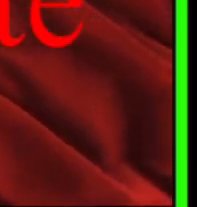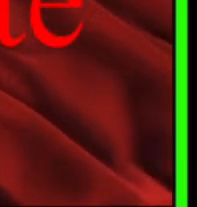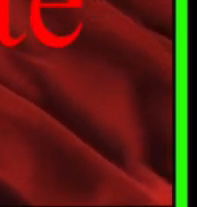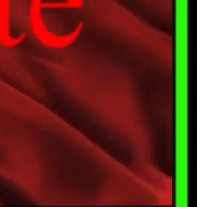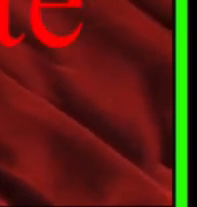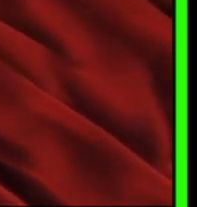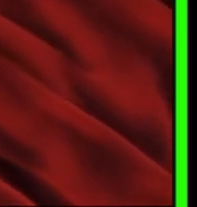Gracias. Gracias. Gracias. Gracias.